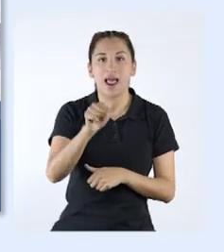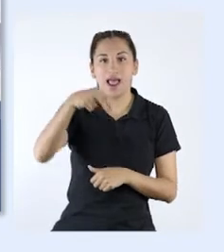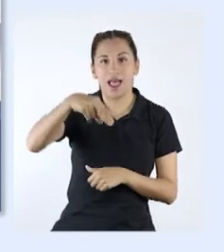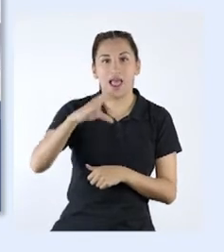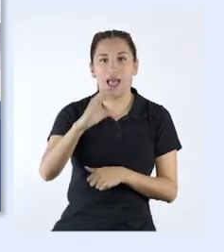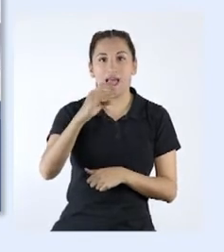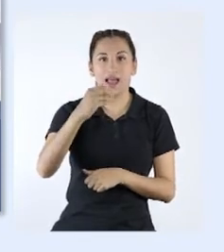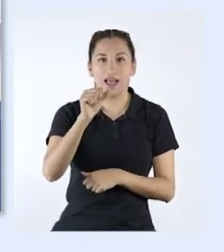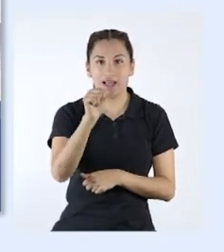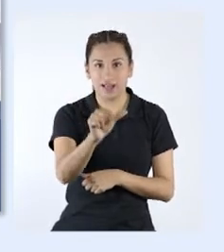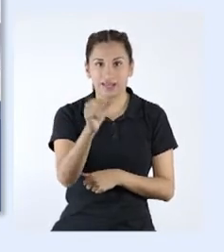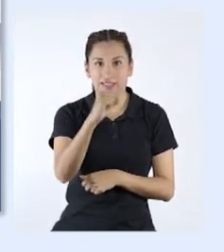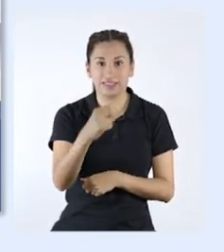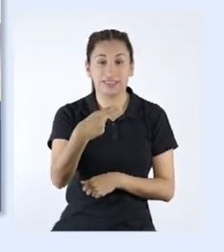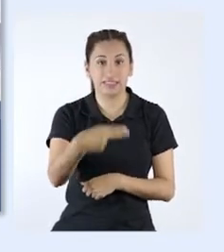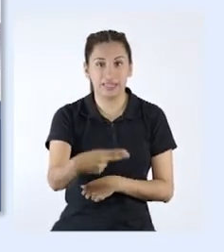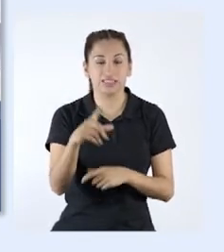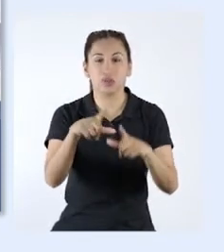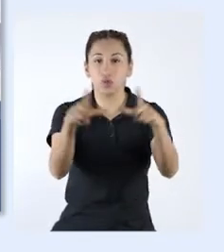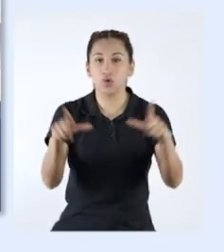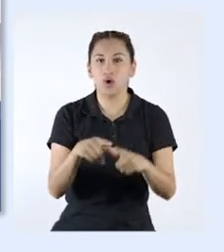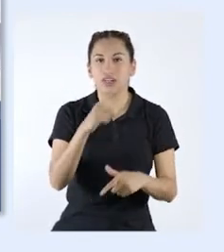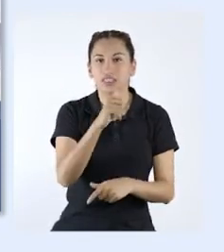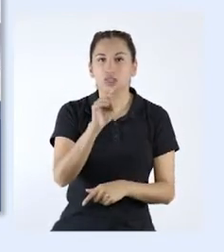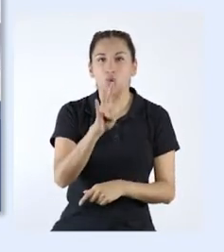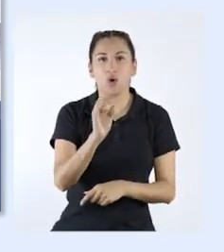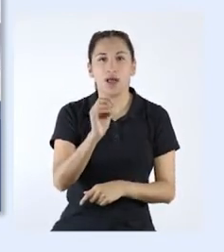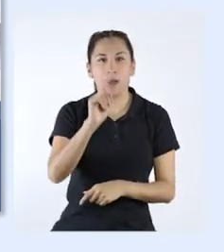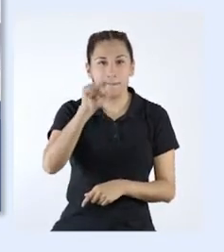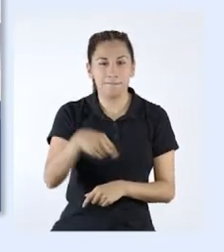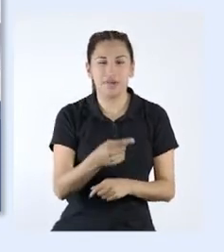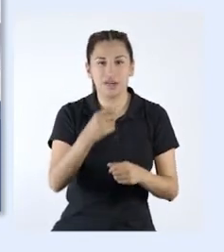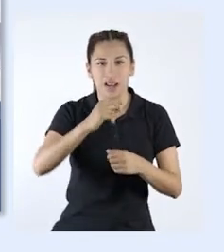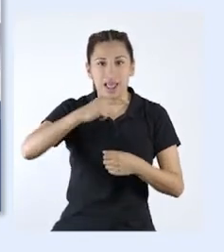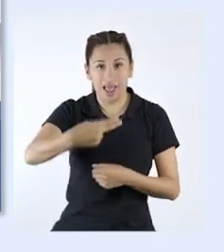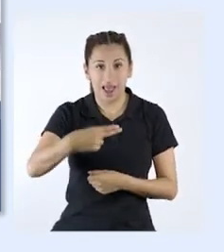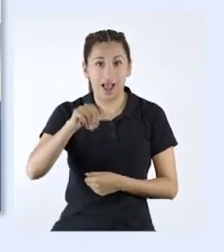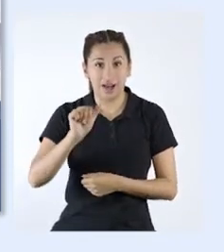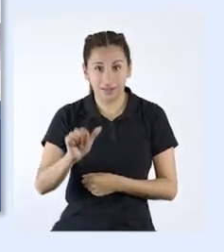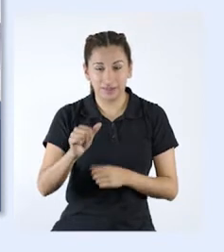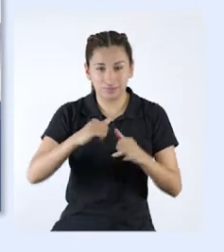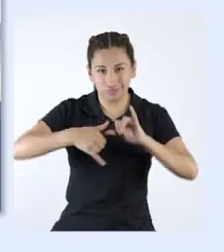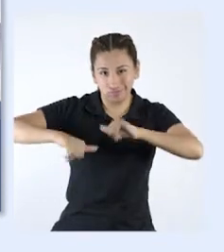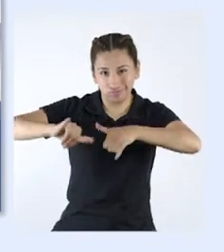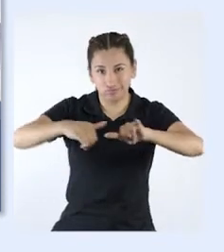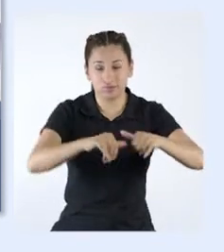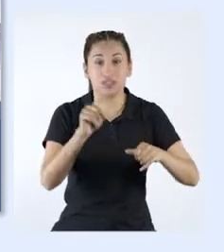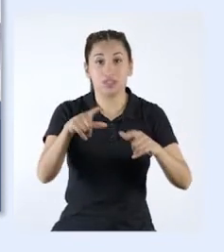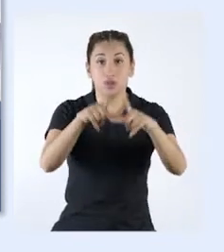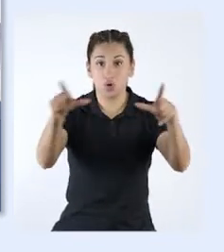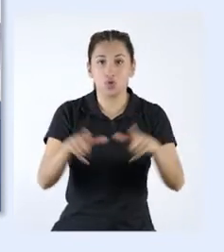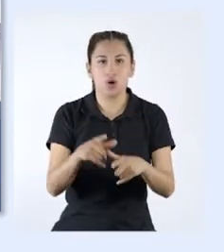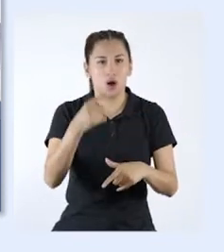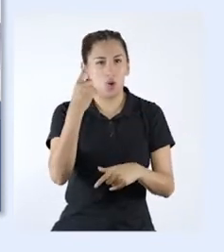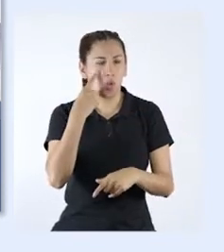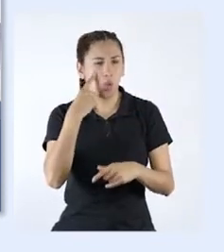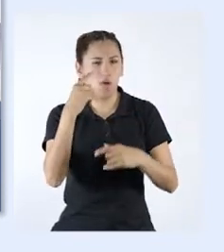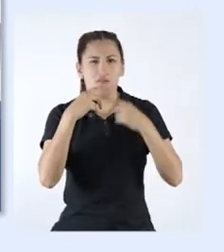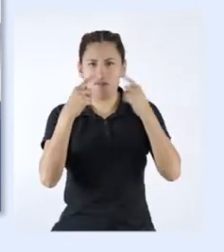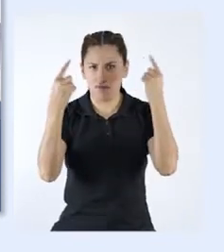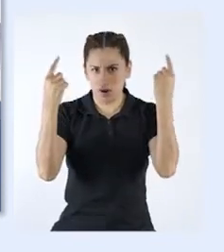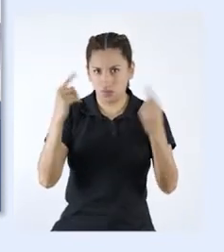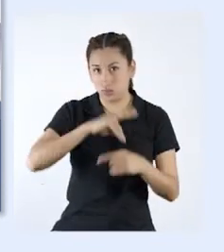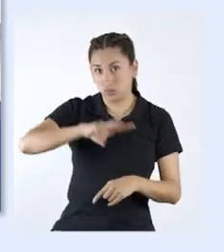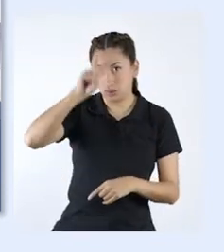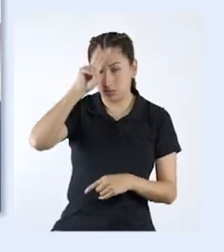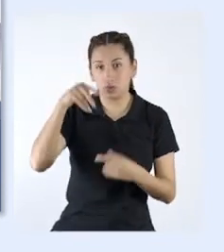Tiene una extensión de 340 mil hectáreas. El parque es uno de los más emblemáticos del país, puesto que